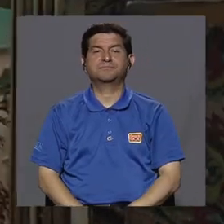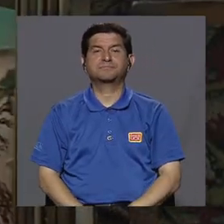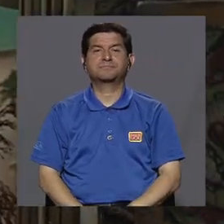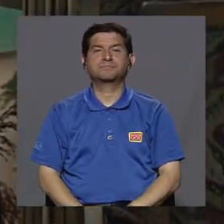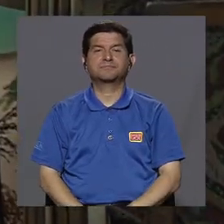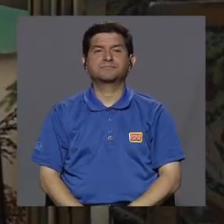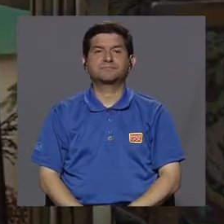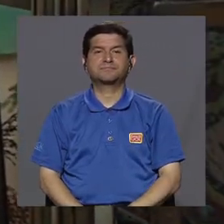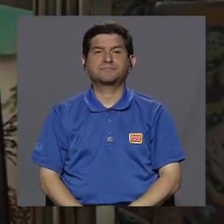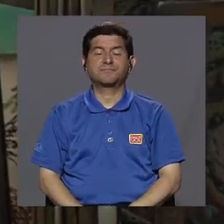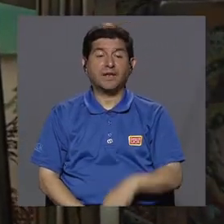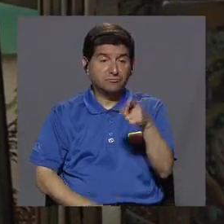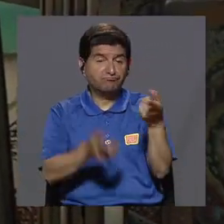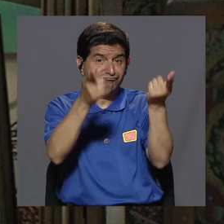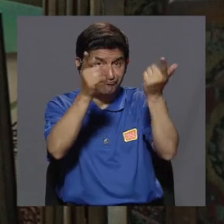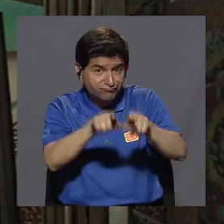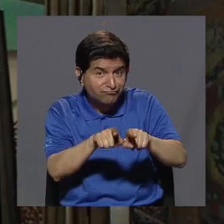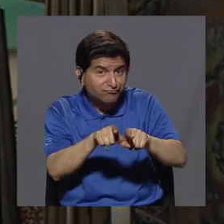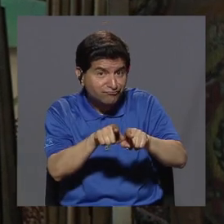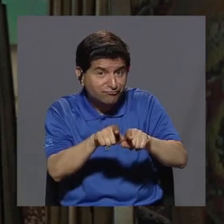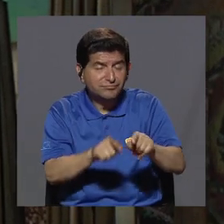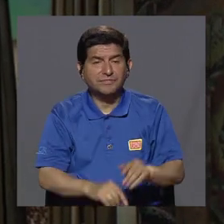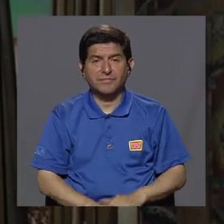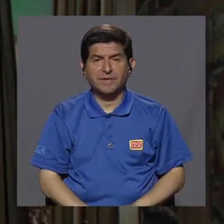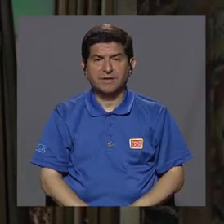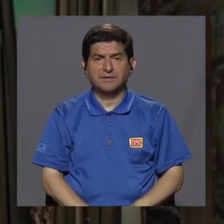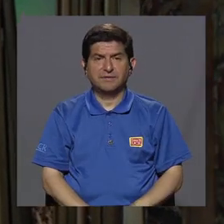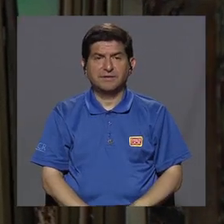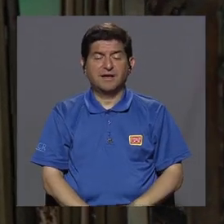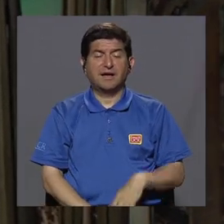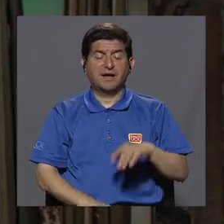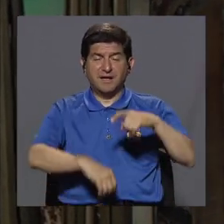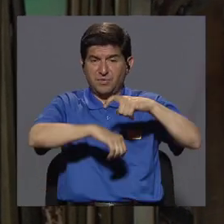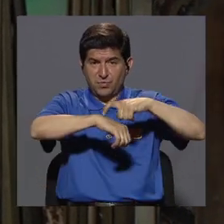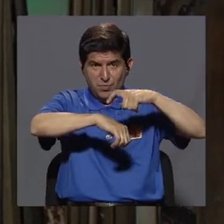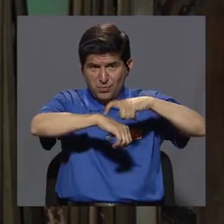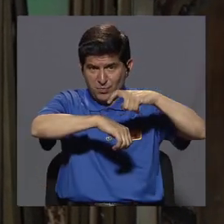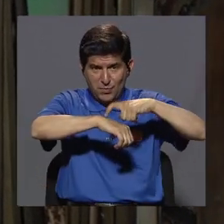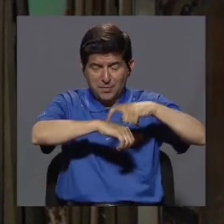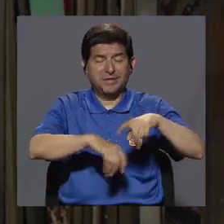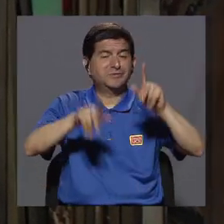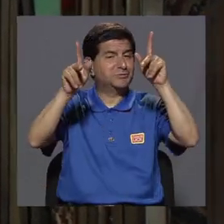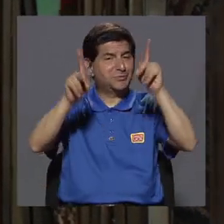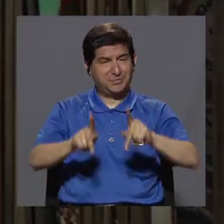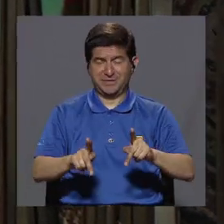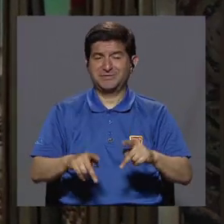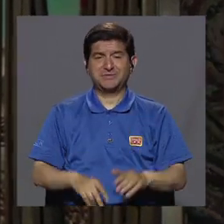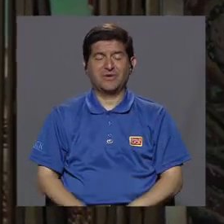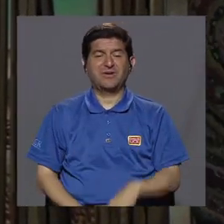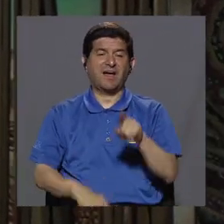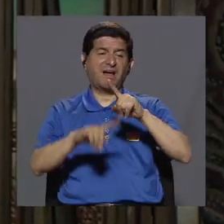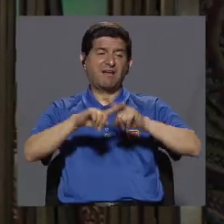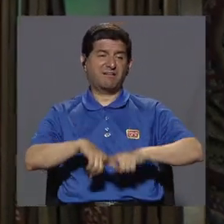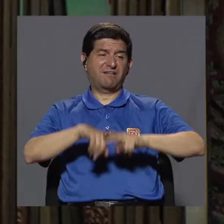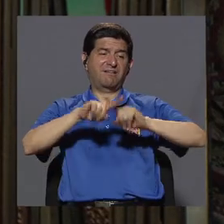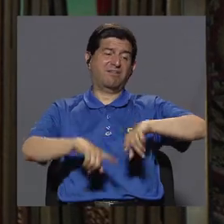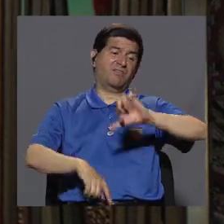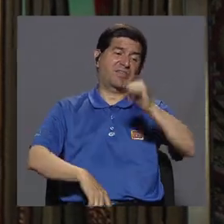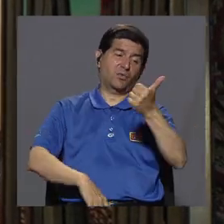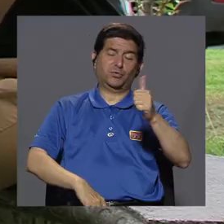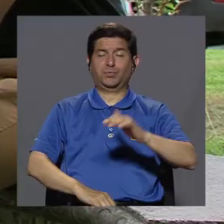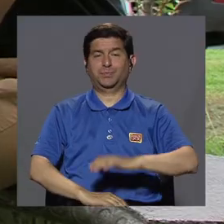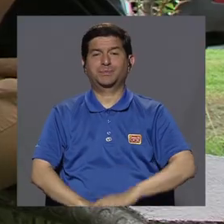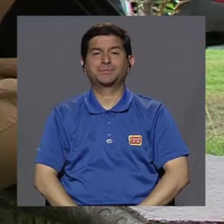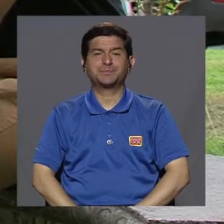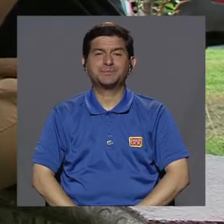sucede eso, pues, va a llegar un momento en que la persona va a ser dependiente de otra persona.